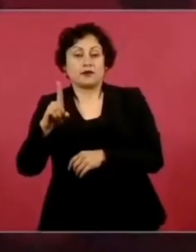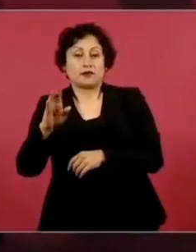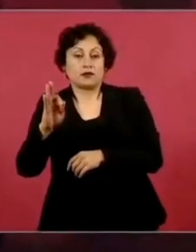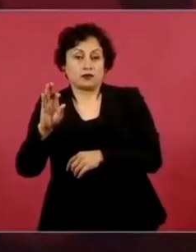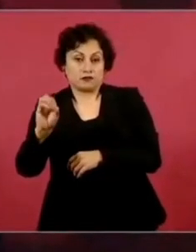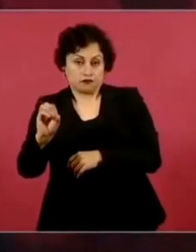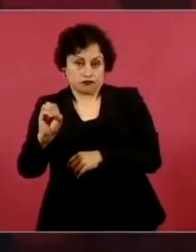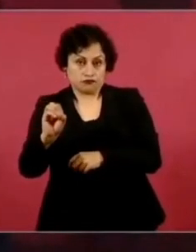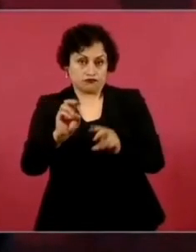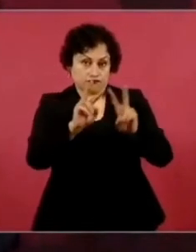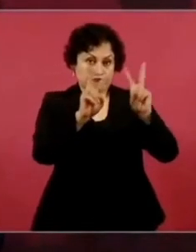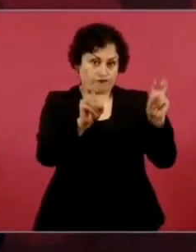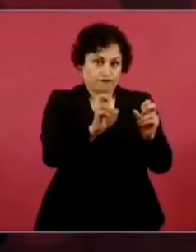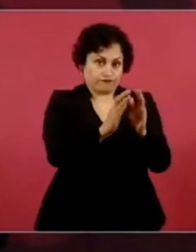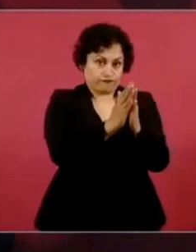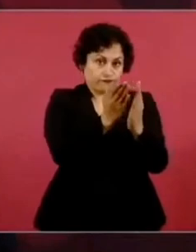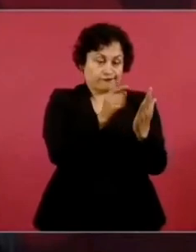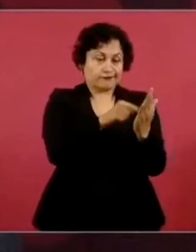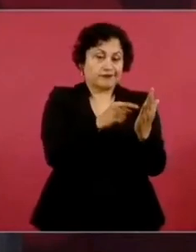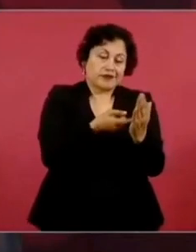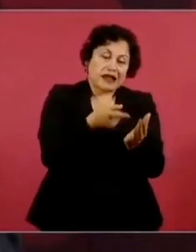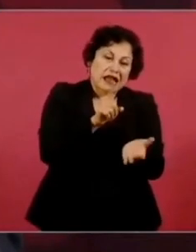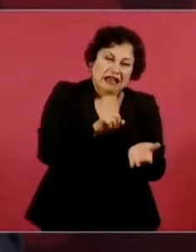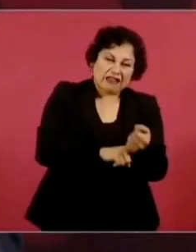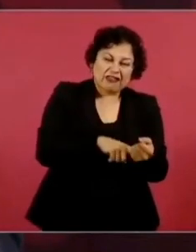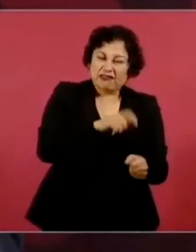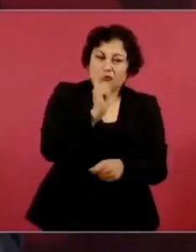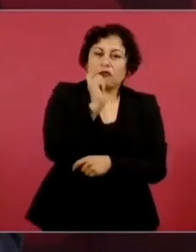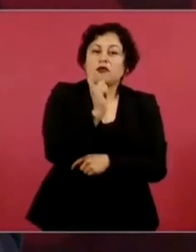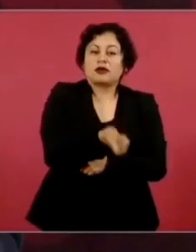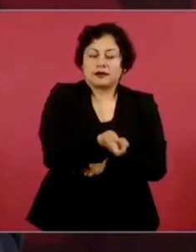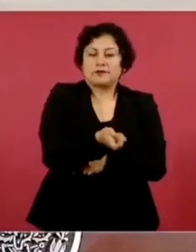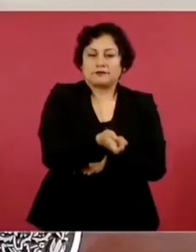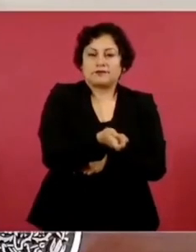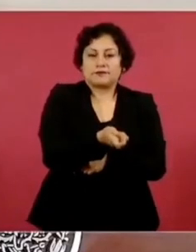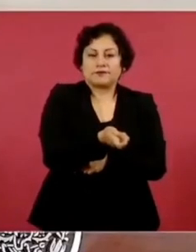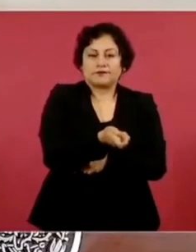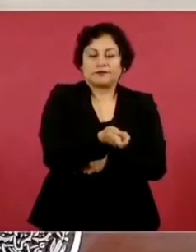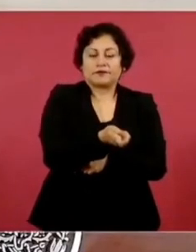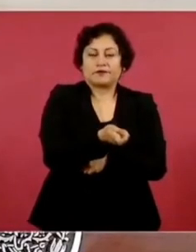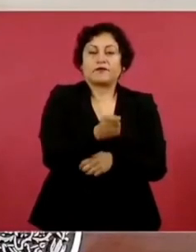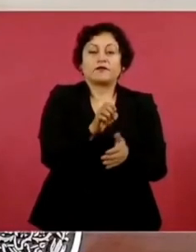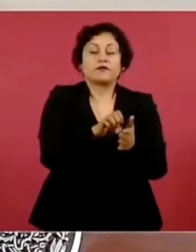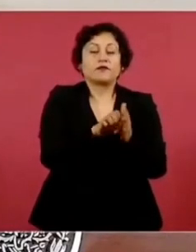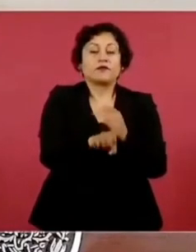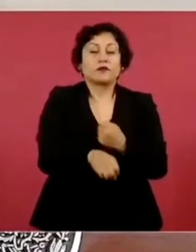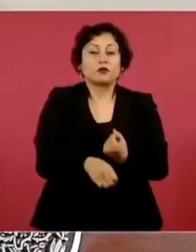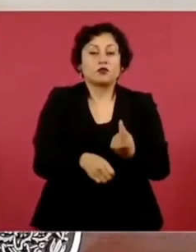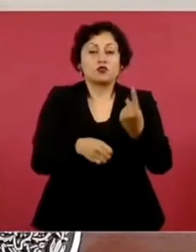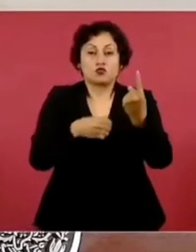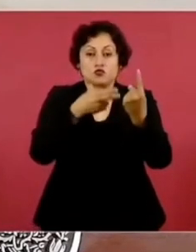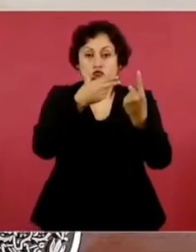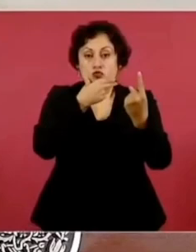trayectoria del líder petrolero